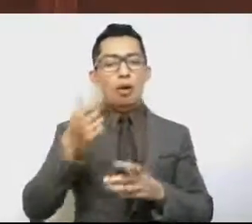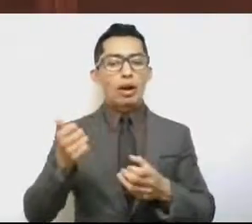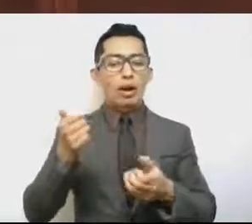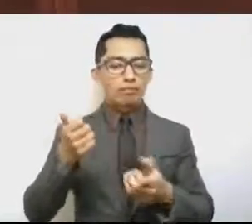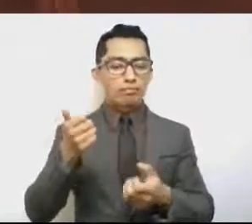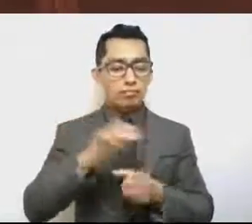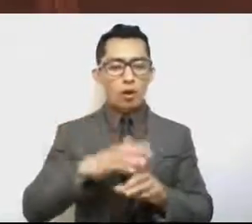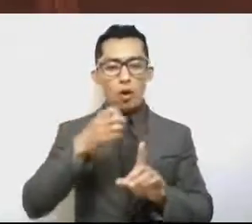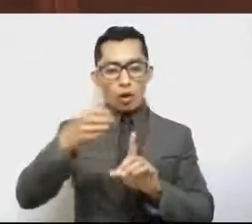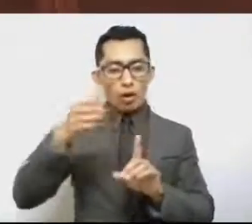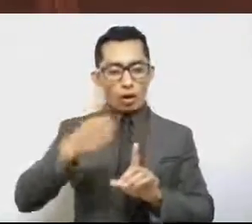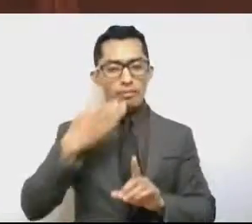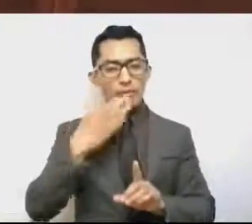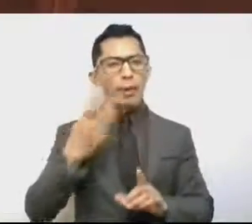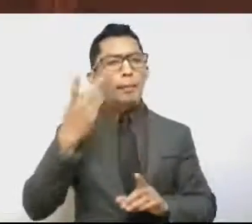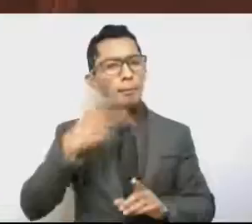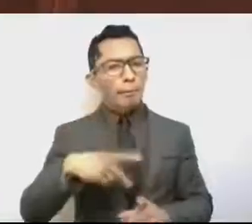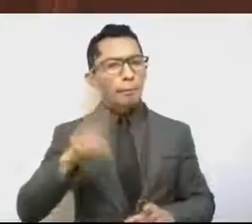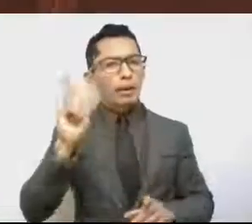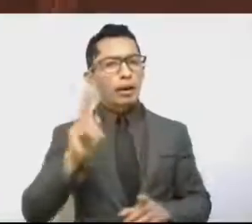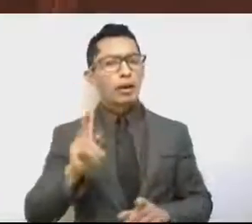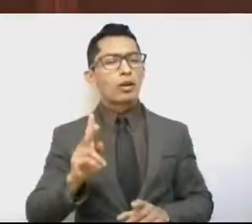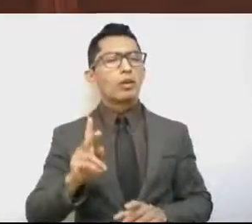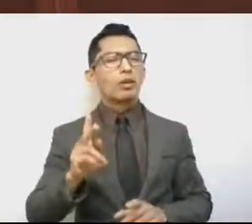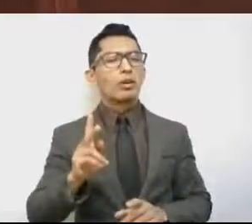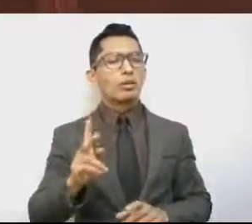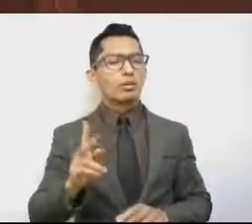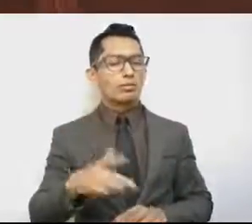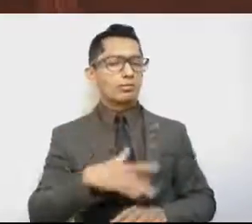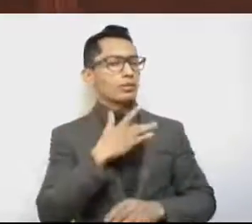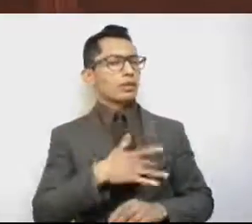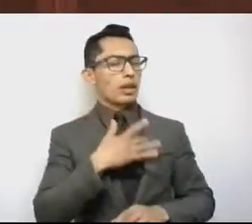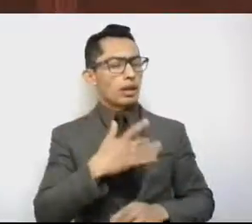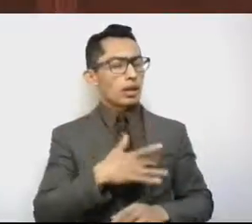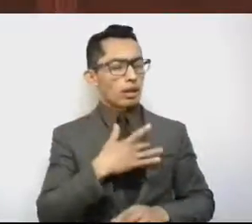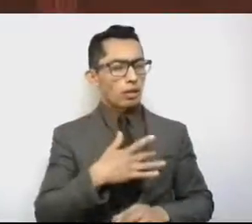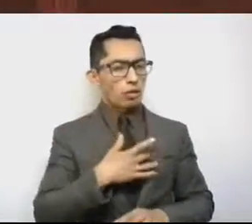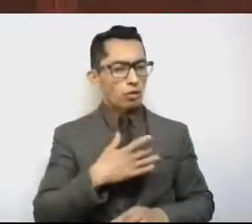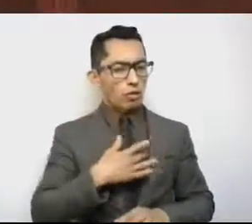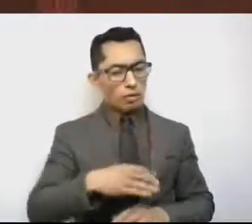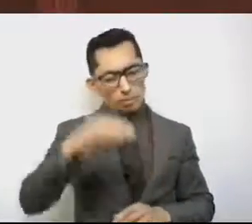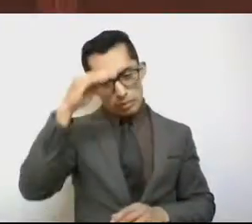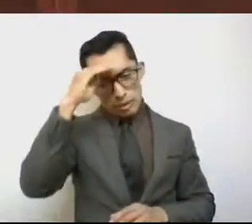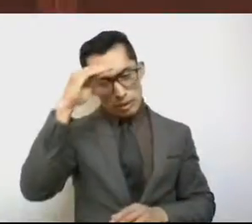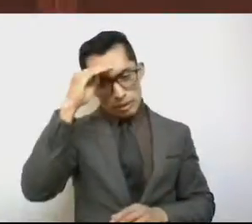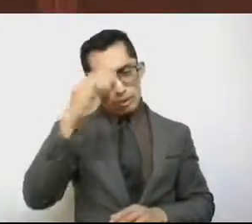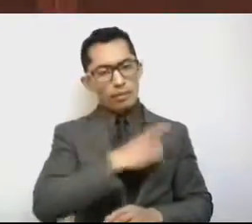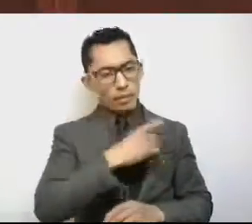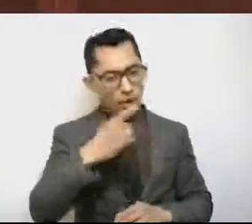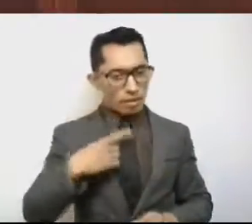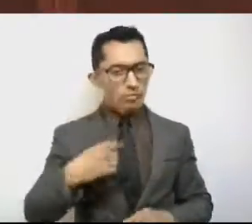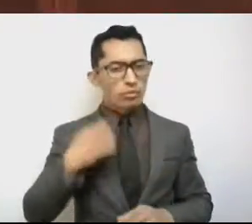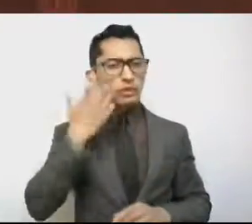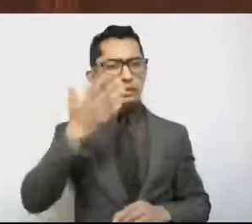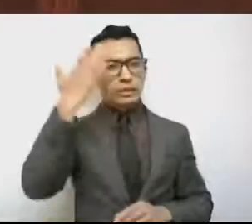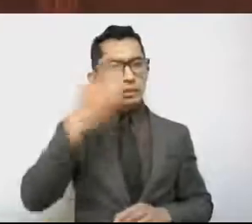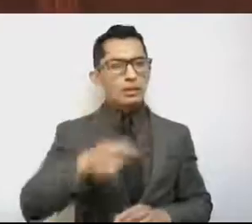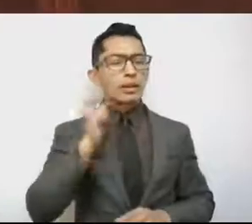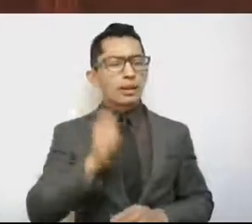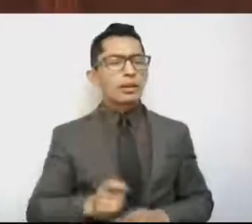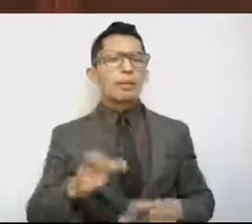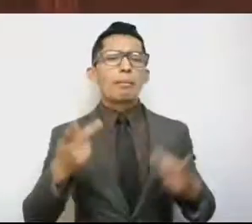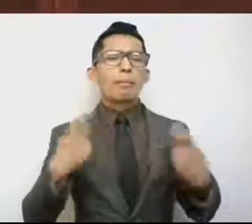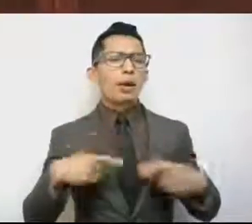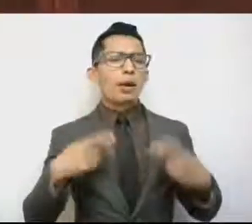Sin embargo, una de las cuestiones que sí tenemos nosotros que ver es que mucha gente